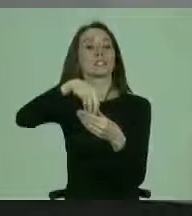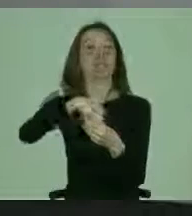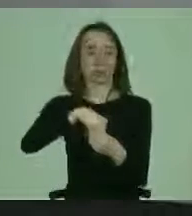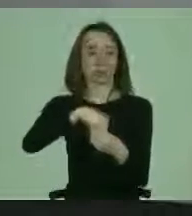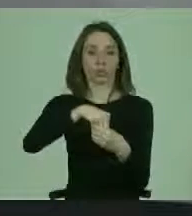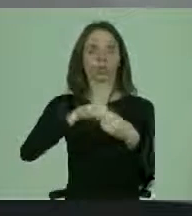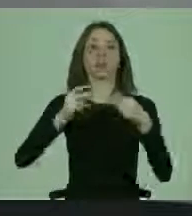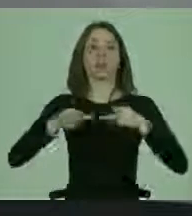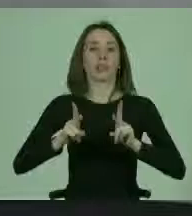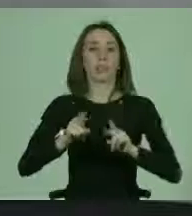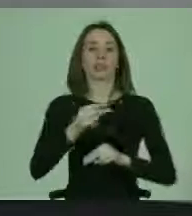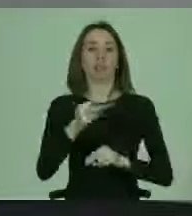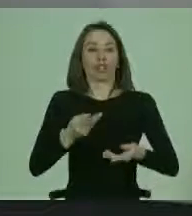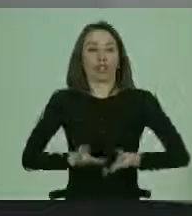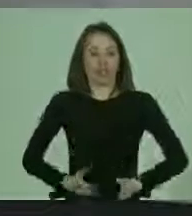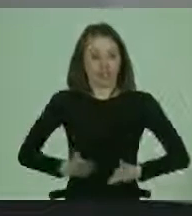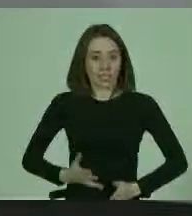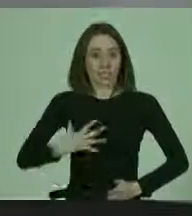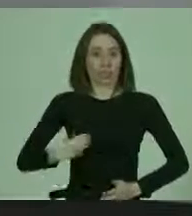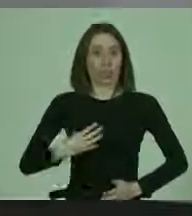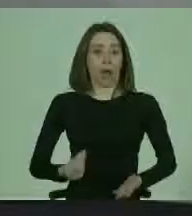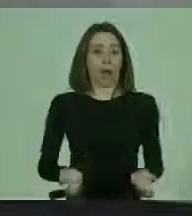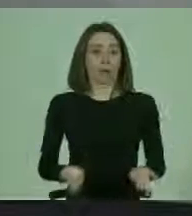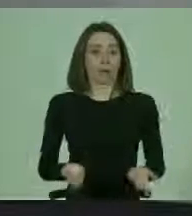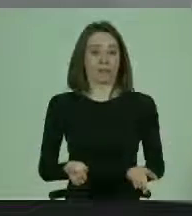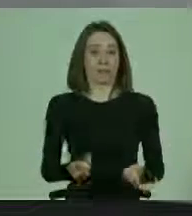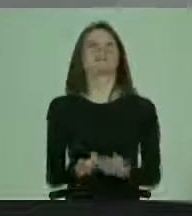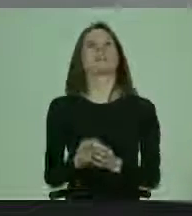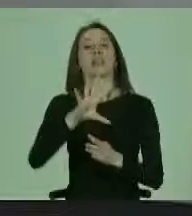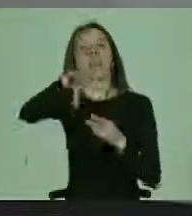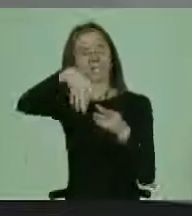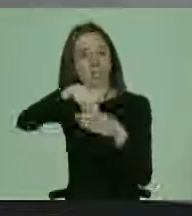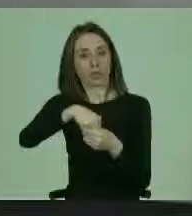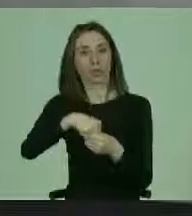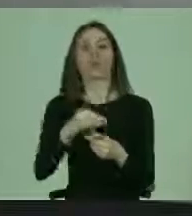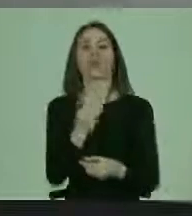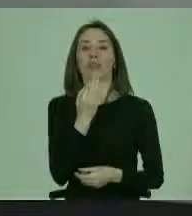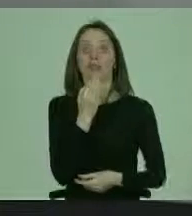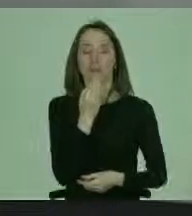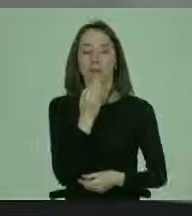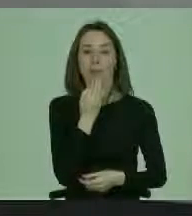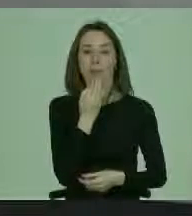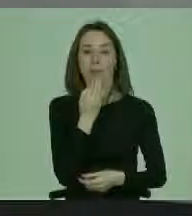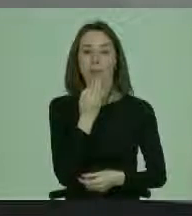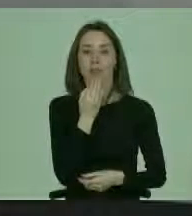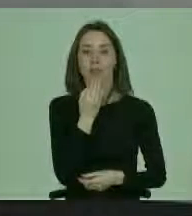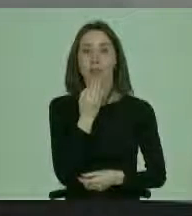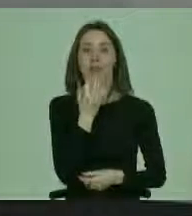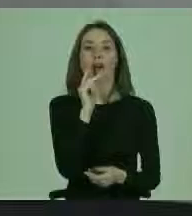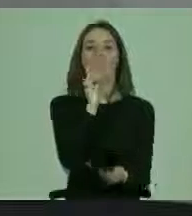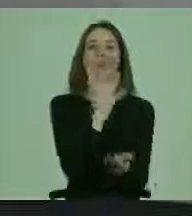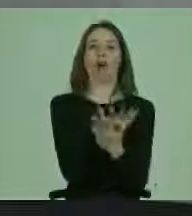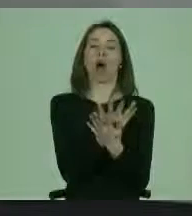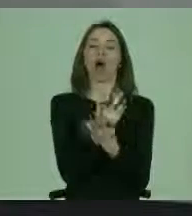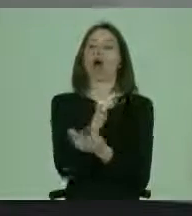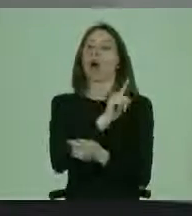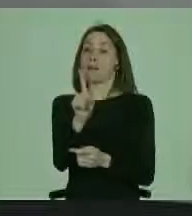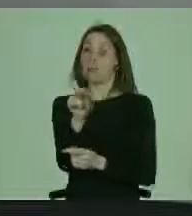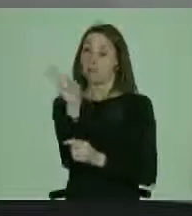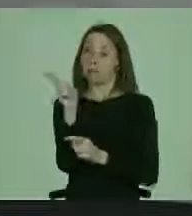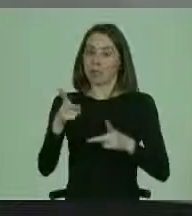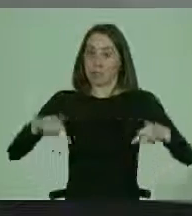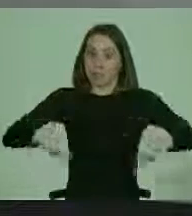los derechos sexuales y reproductivos. Y se incluye también el que no existan esterilizaciones